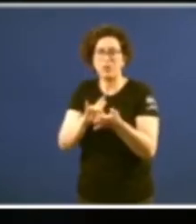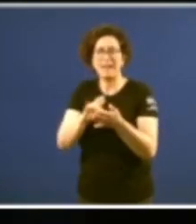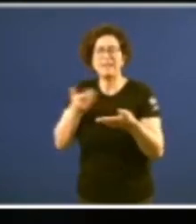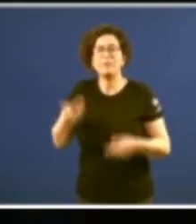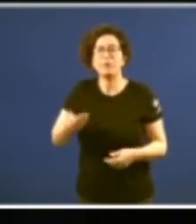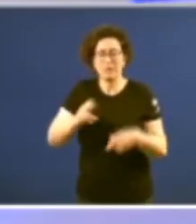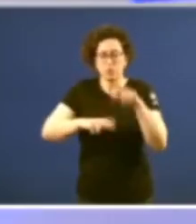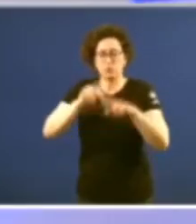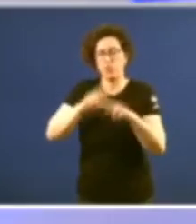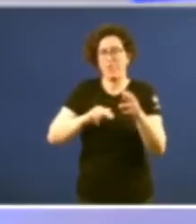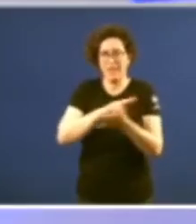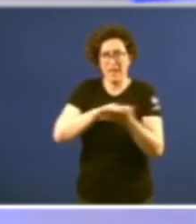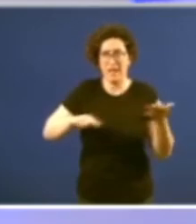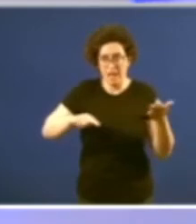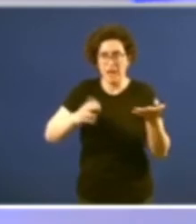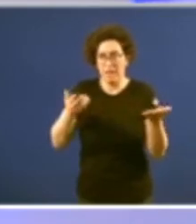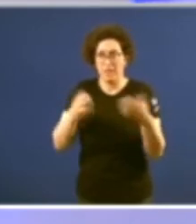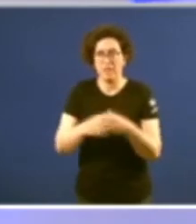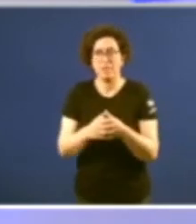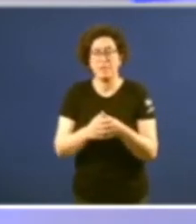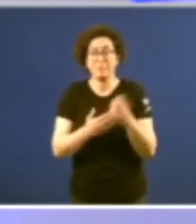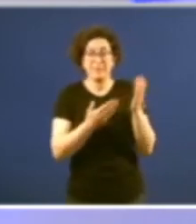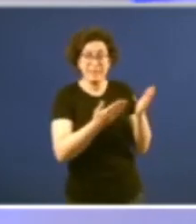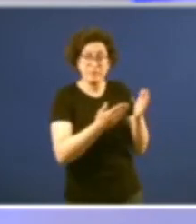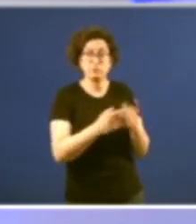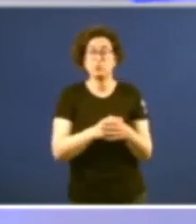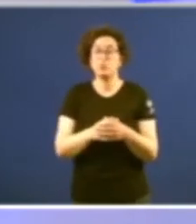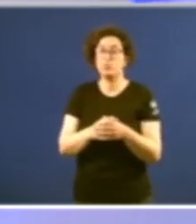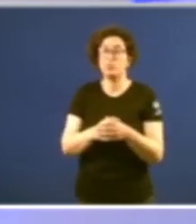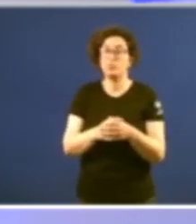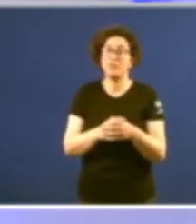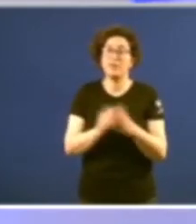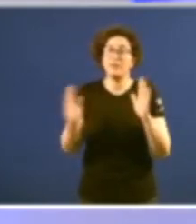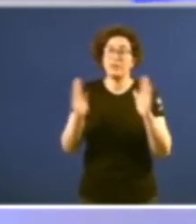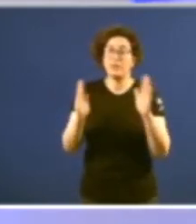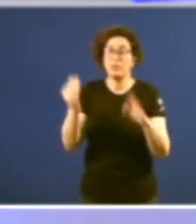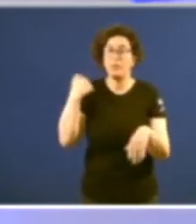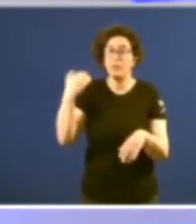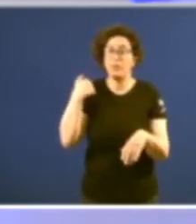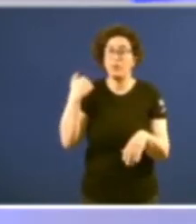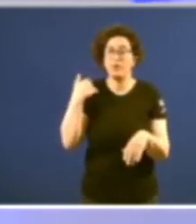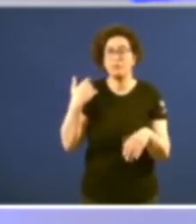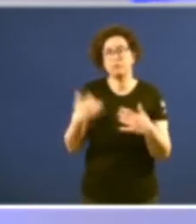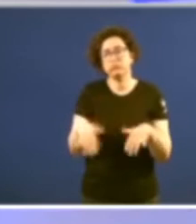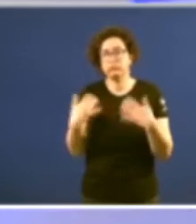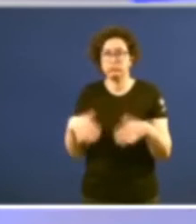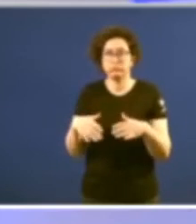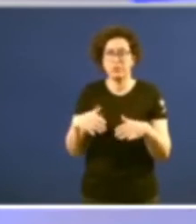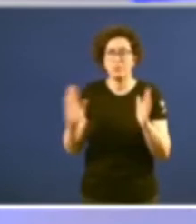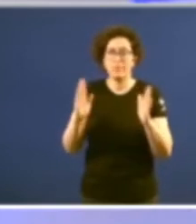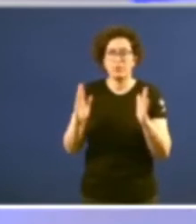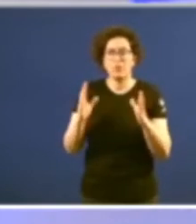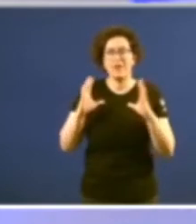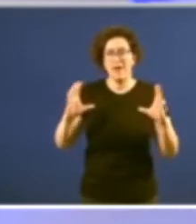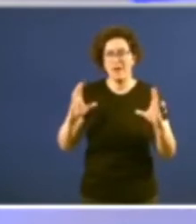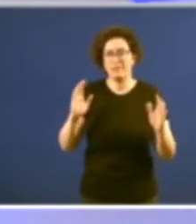construcción de Galicia bueno pois eso que era aquel pulo tan grande no ano